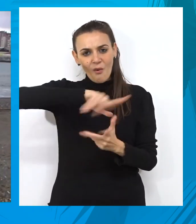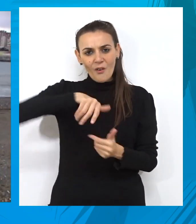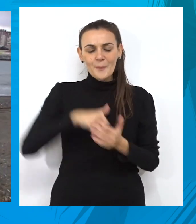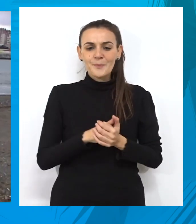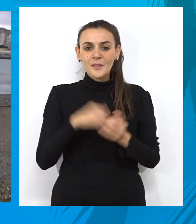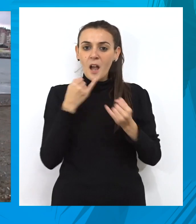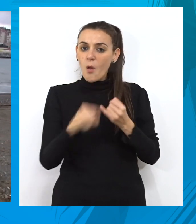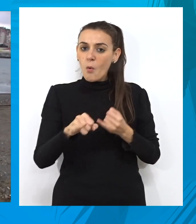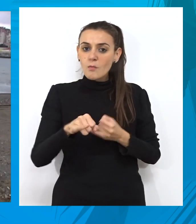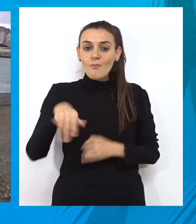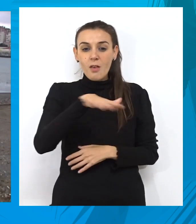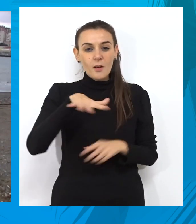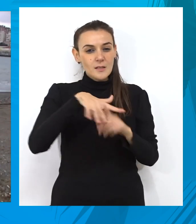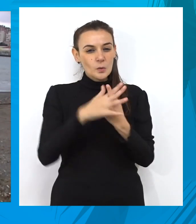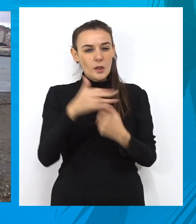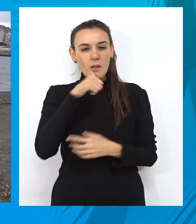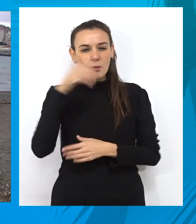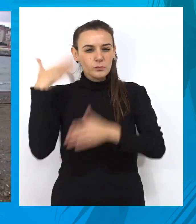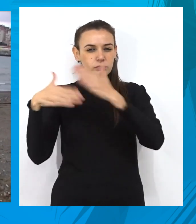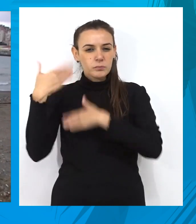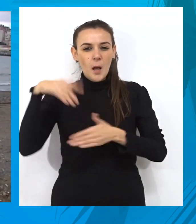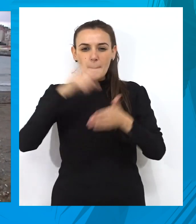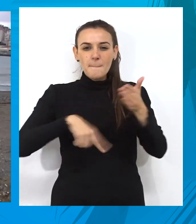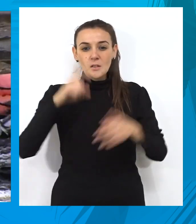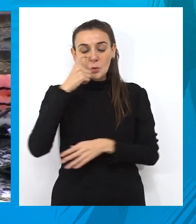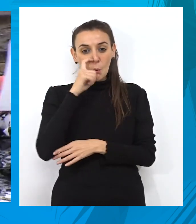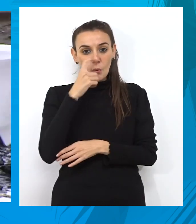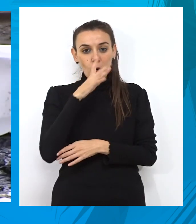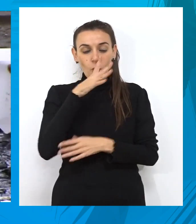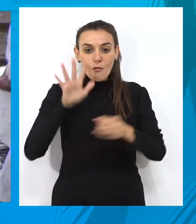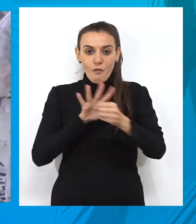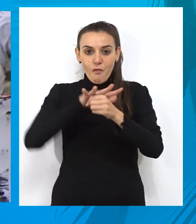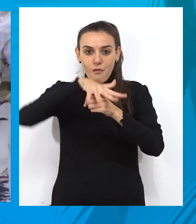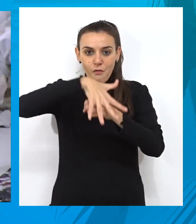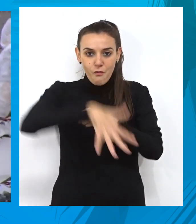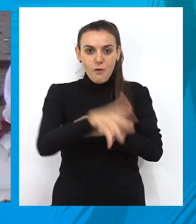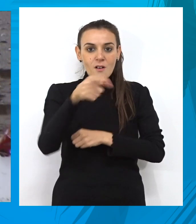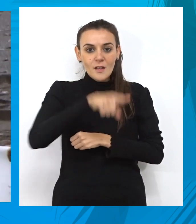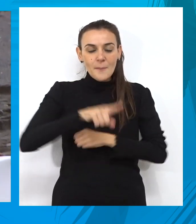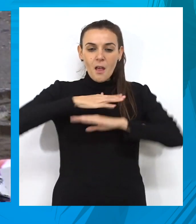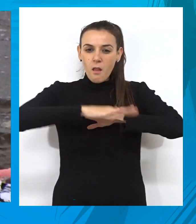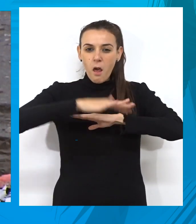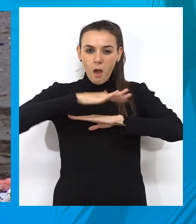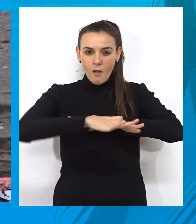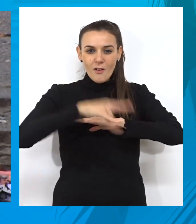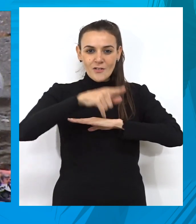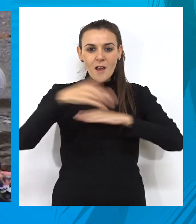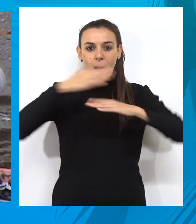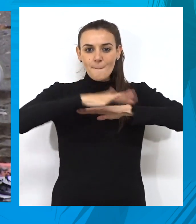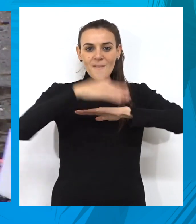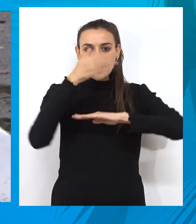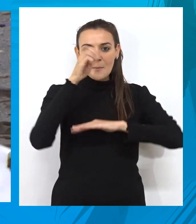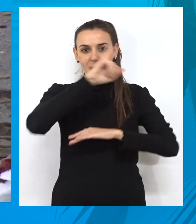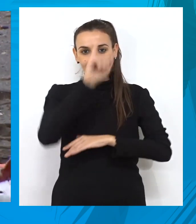último vertido de envergadura registrado en Ceuta fue el pasado mes de junio cuando un derrame de hidrocarburos en el estrecho obligó al cierre de la